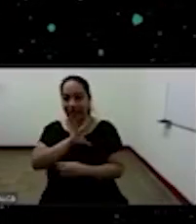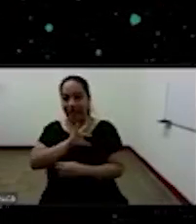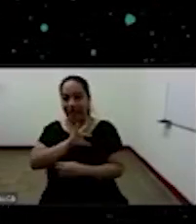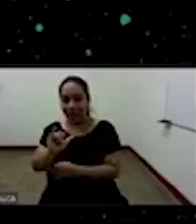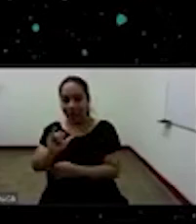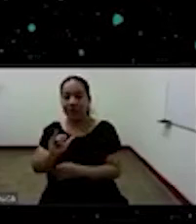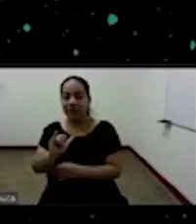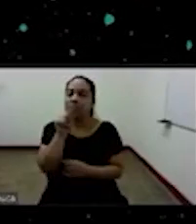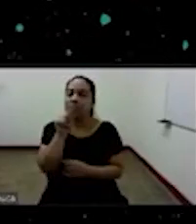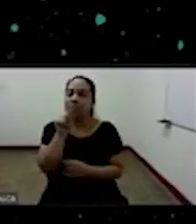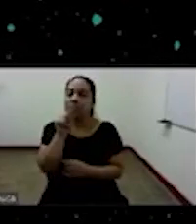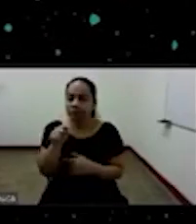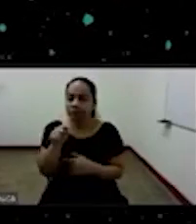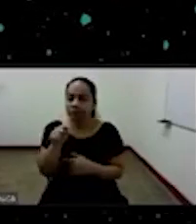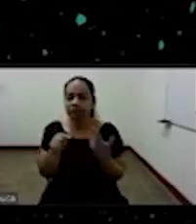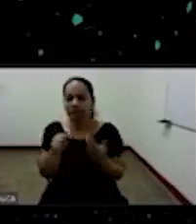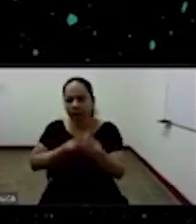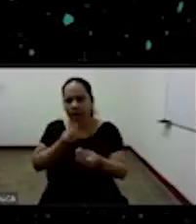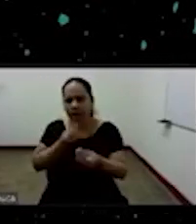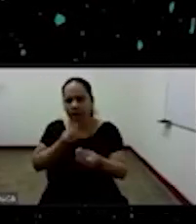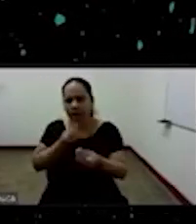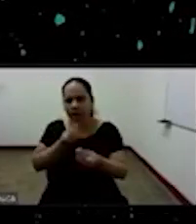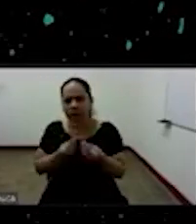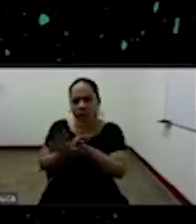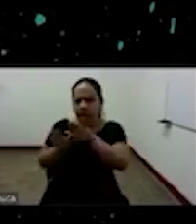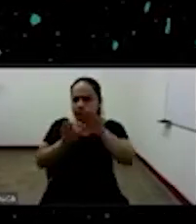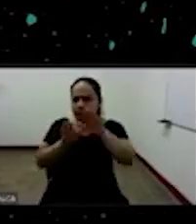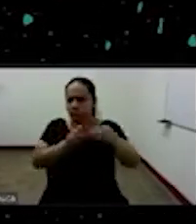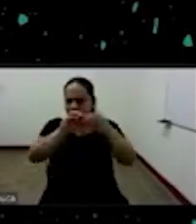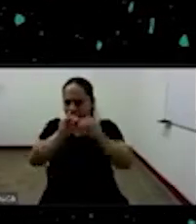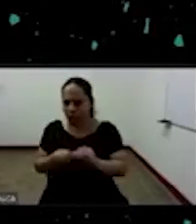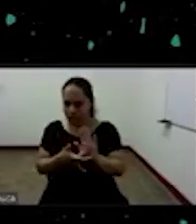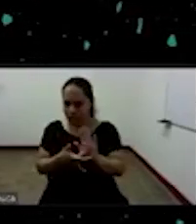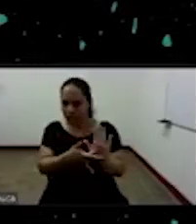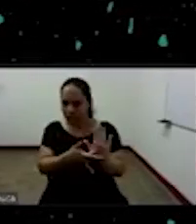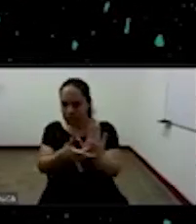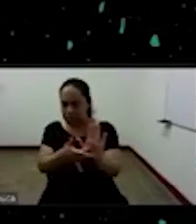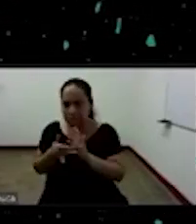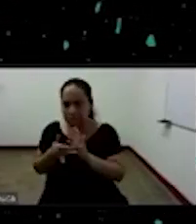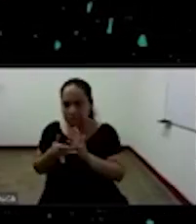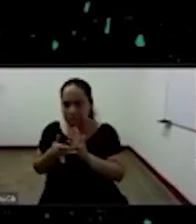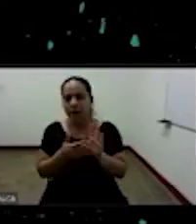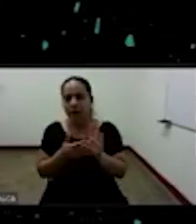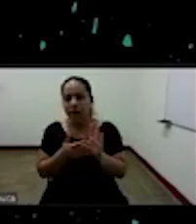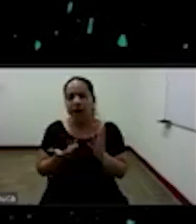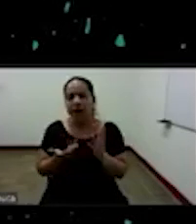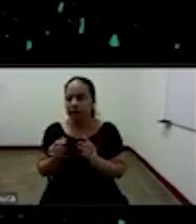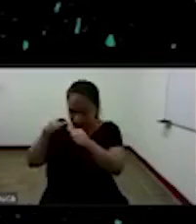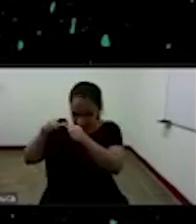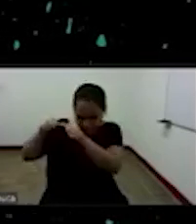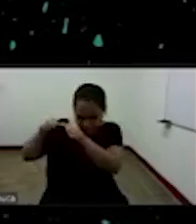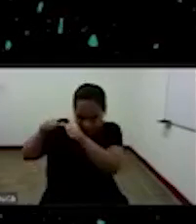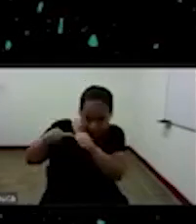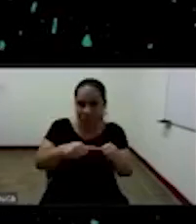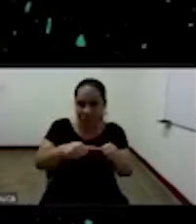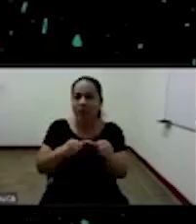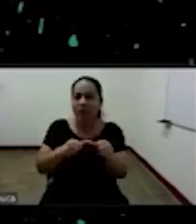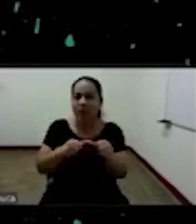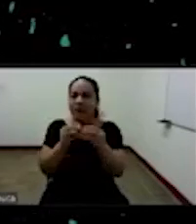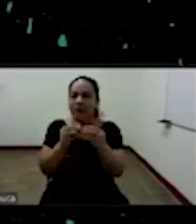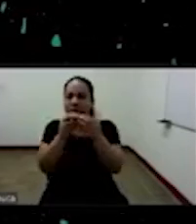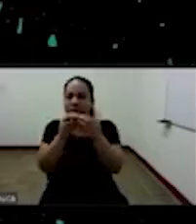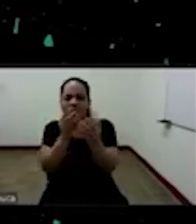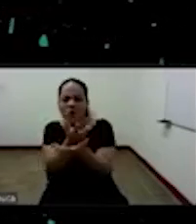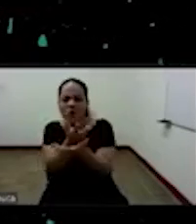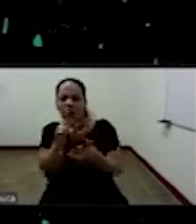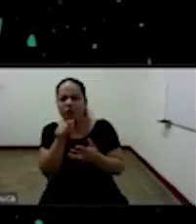se lo que se hace es como una representación eh una conmemoración de todo de todo lo que lo